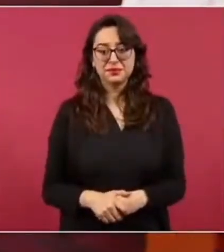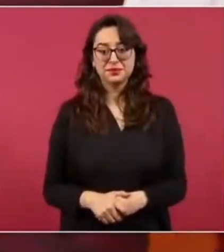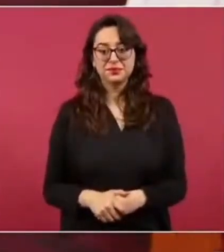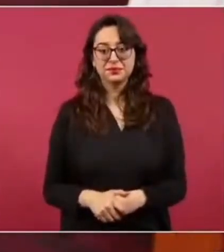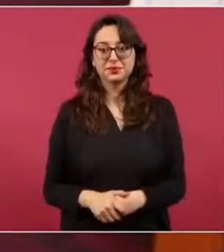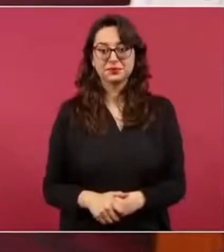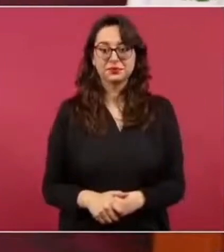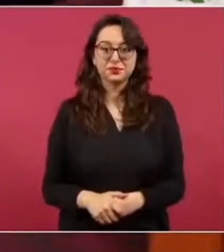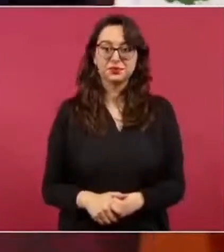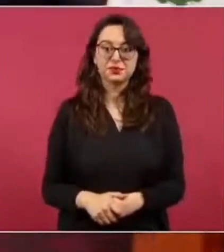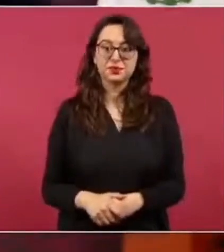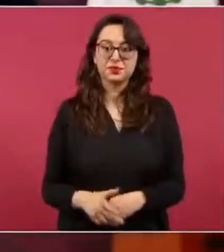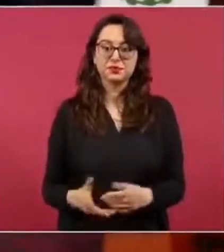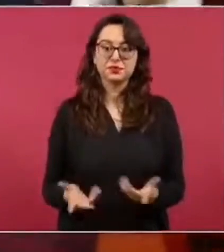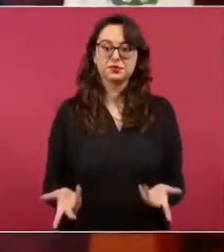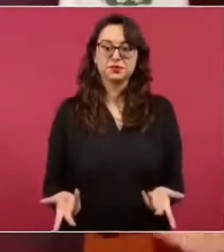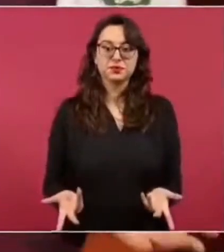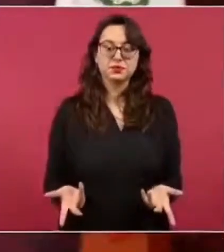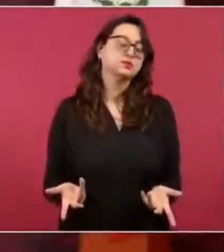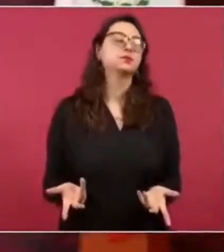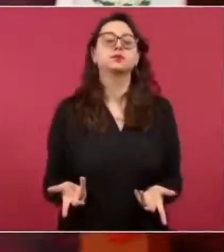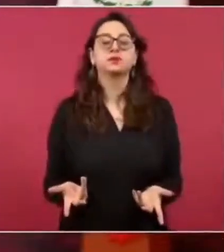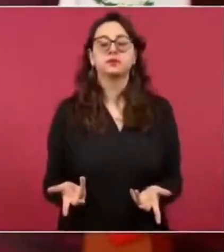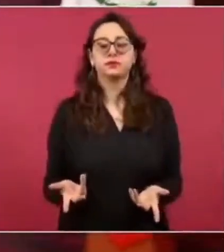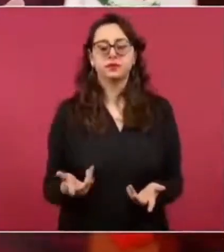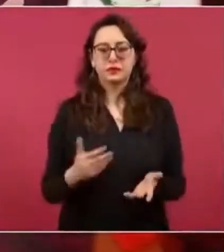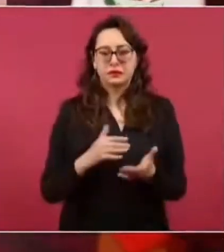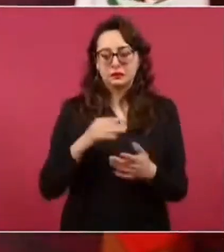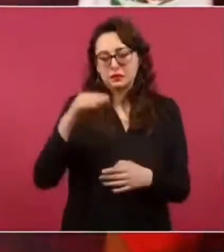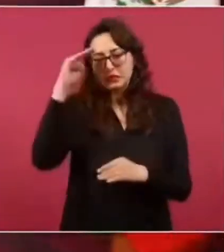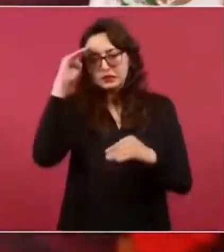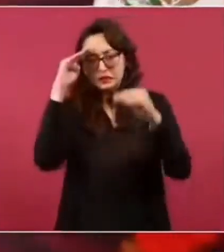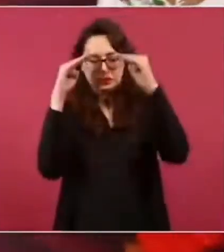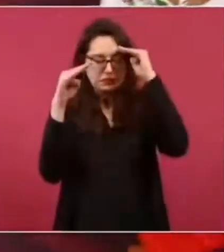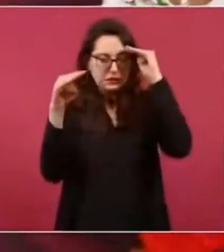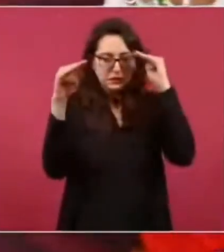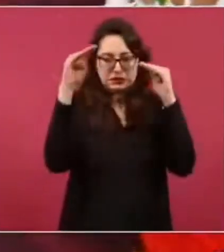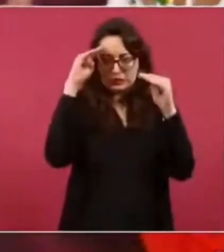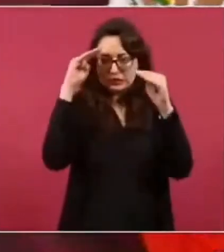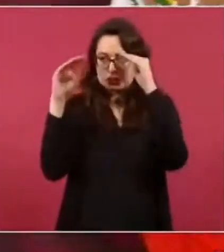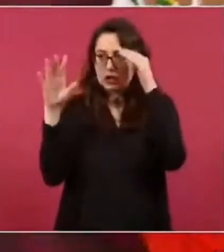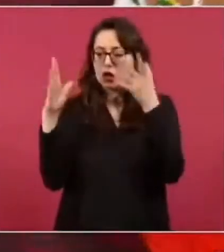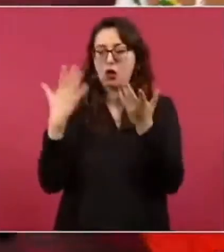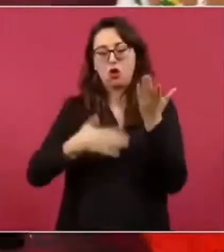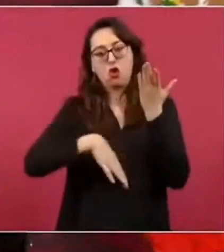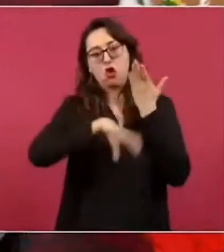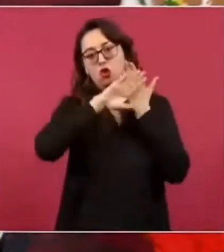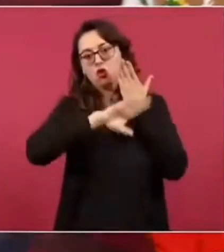le andan buscando que por cierto qué difícil es